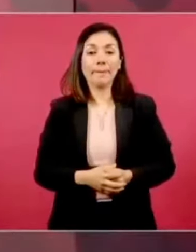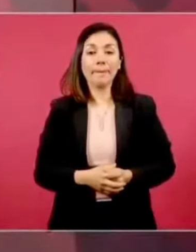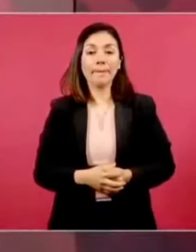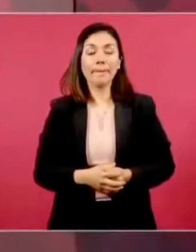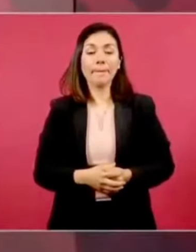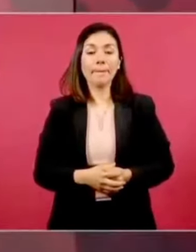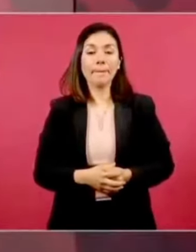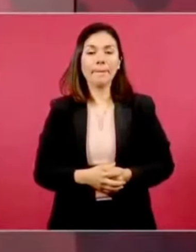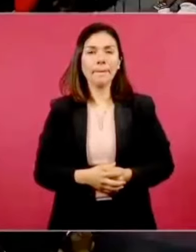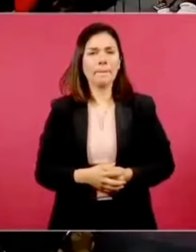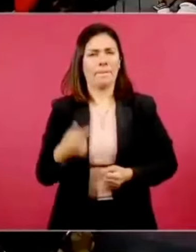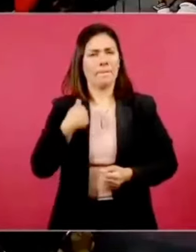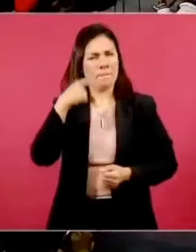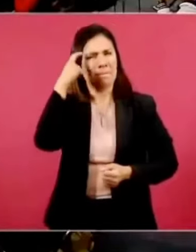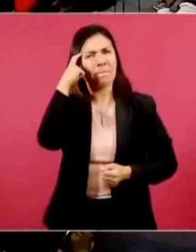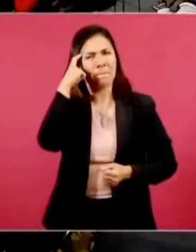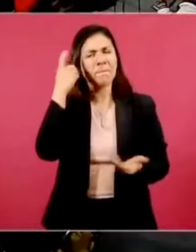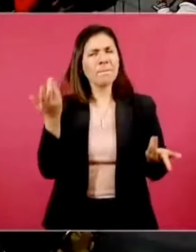¿Cómo?